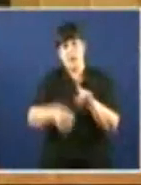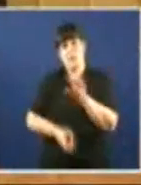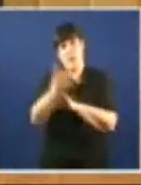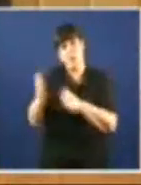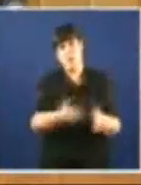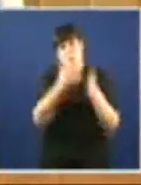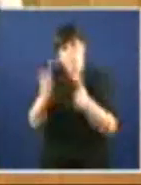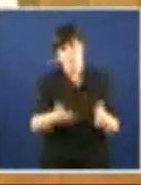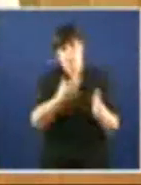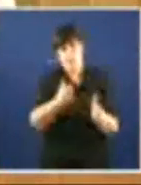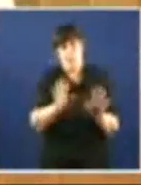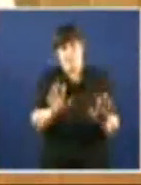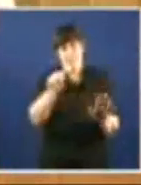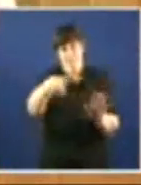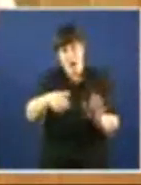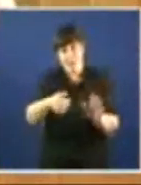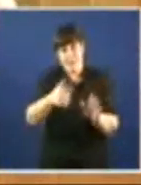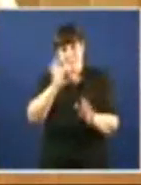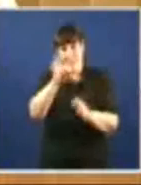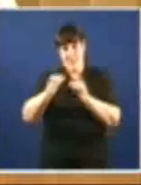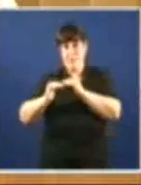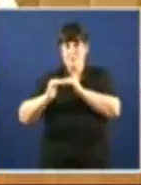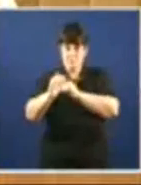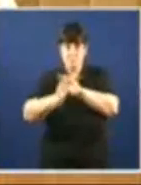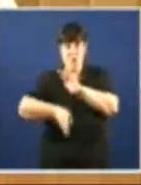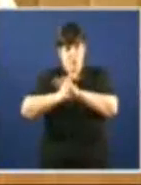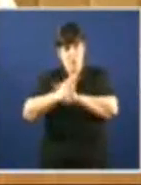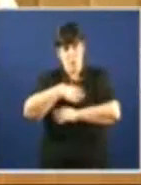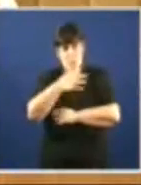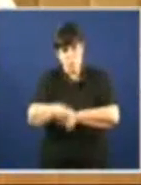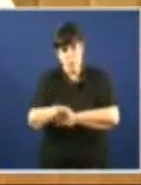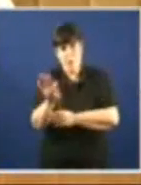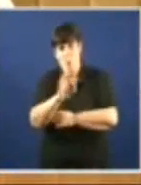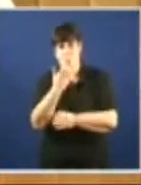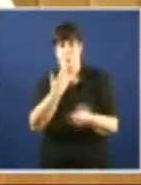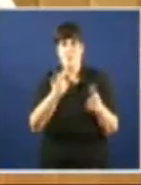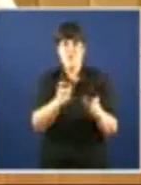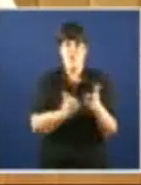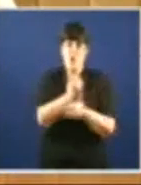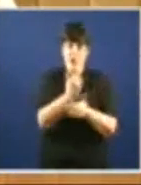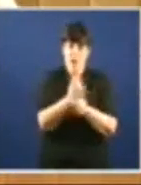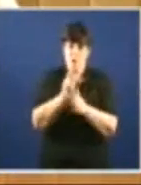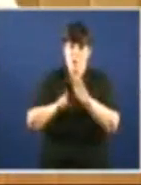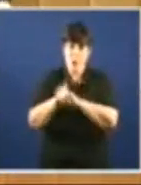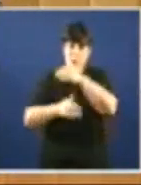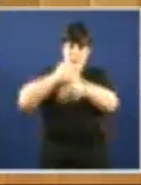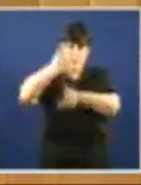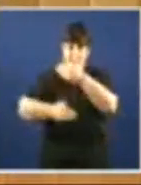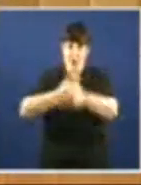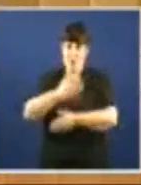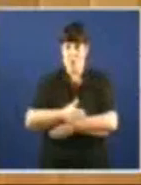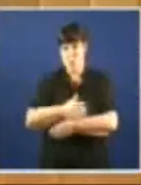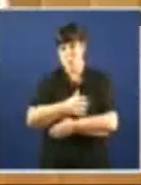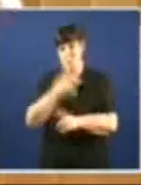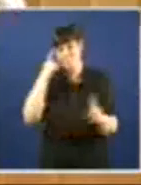manterse no tempo Sen de prezar a natureza Podense desenvolver Un potente sector agrario Empezando Porque Galicia Produza Suficiente Para